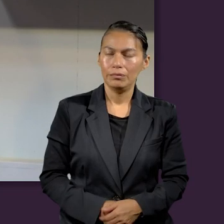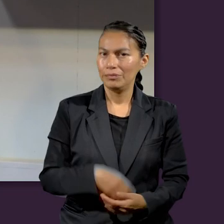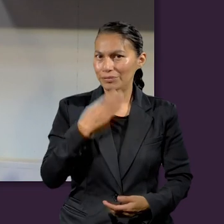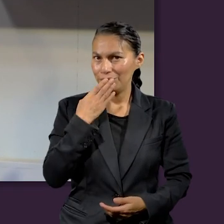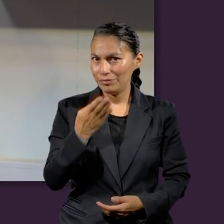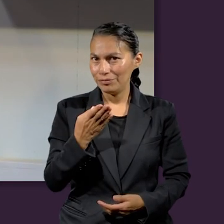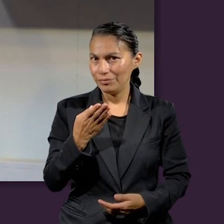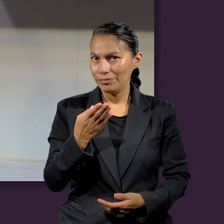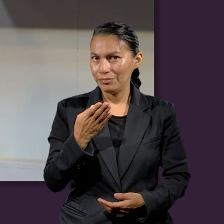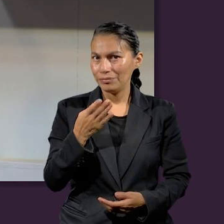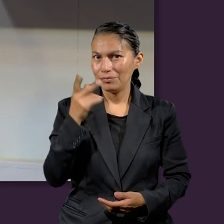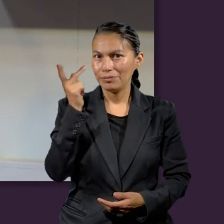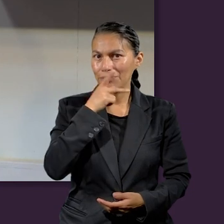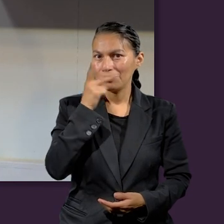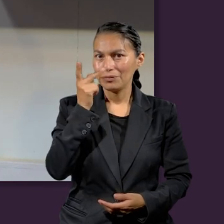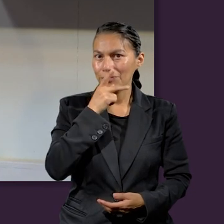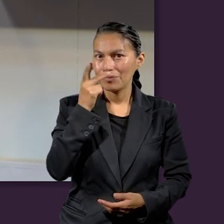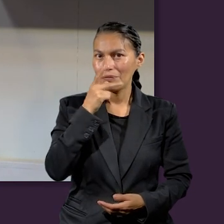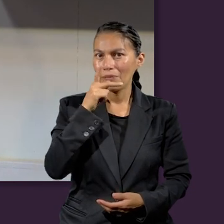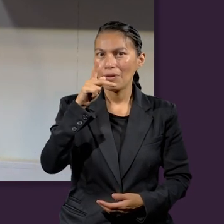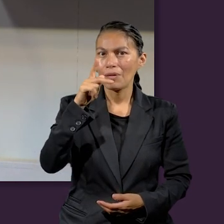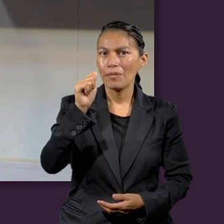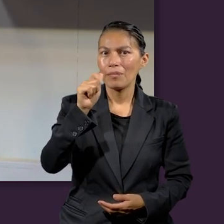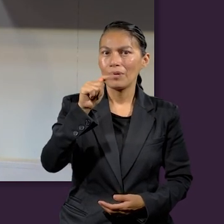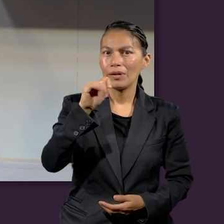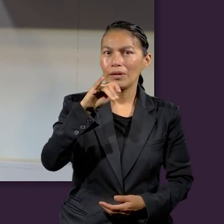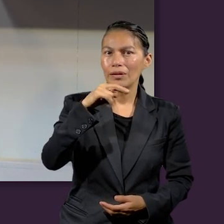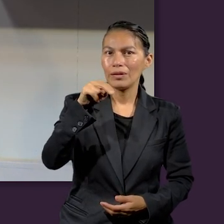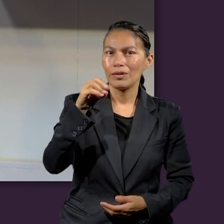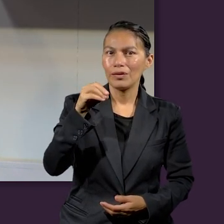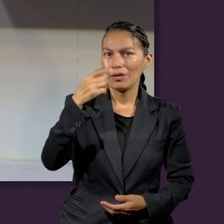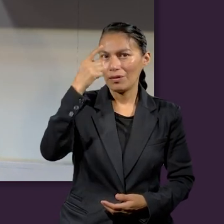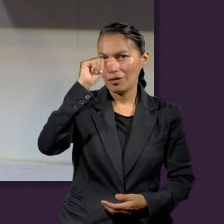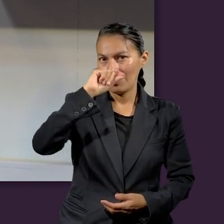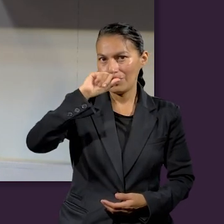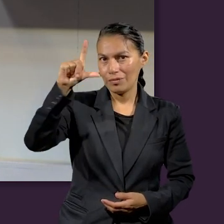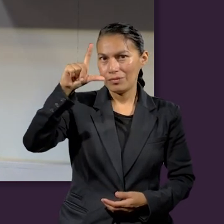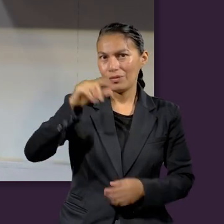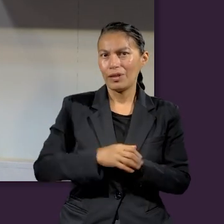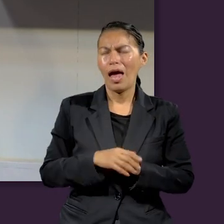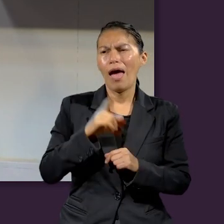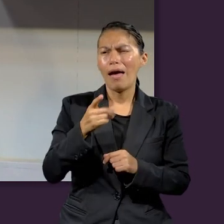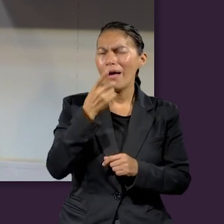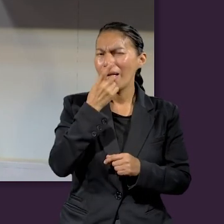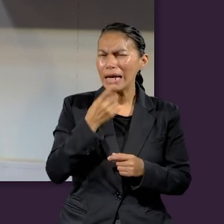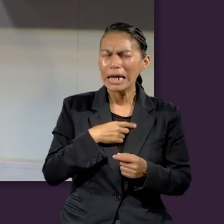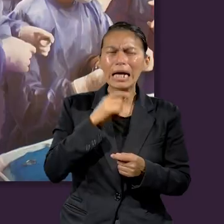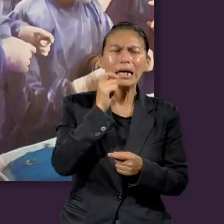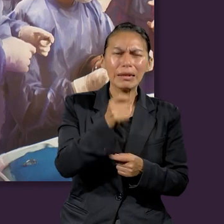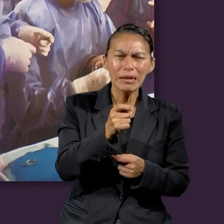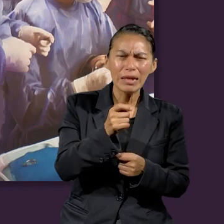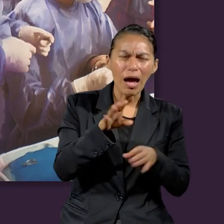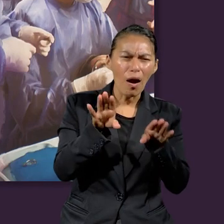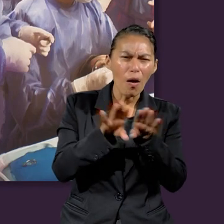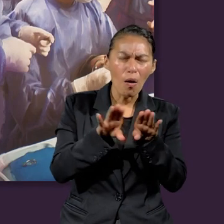Muy bien, agradecemos al Pastor Patiño, nuestro experto, que nos puso muy bien en contexto lo que sucedía. Cómo era un momento